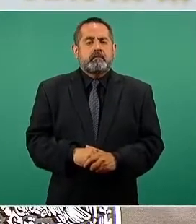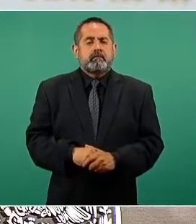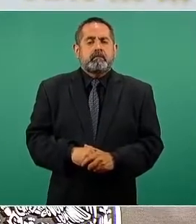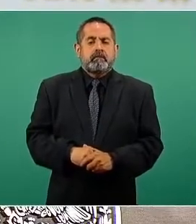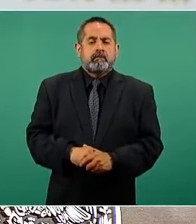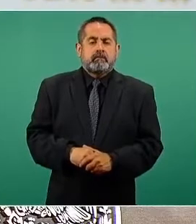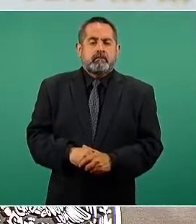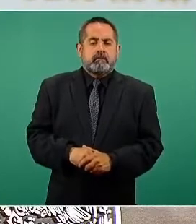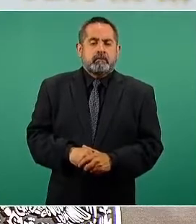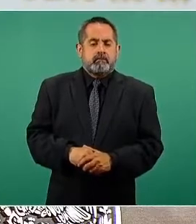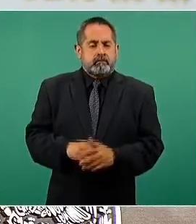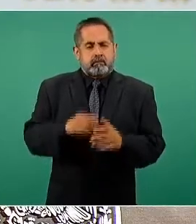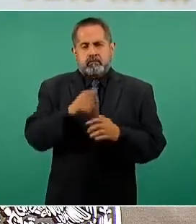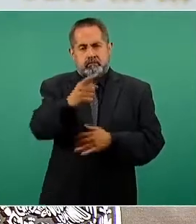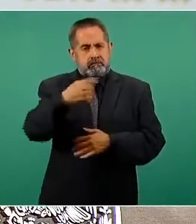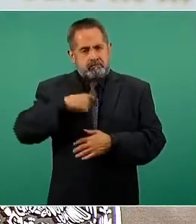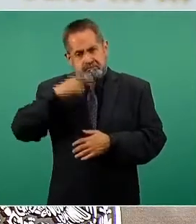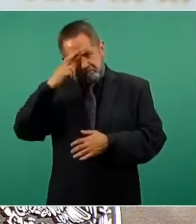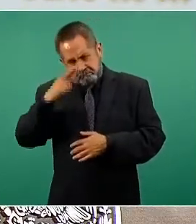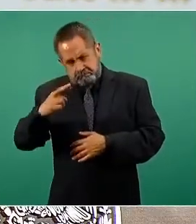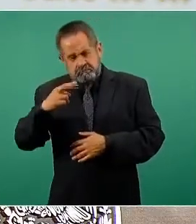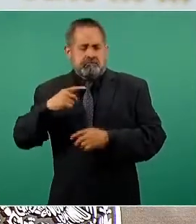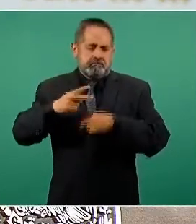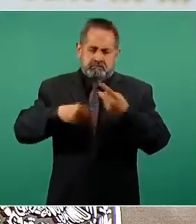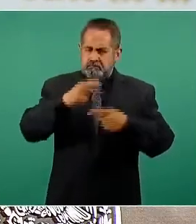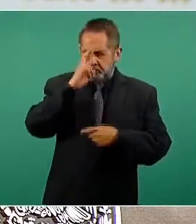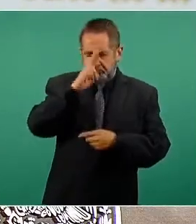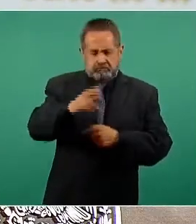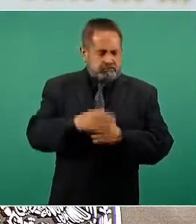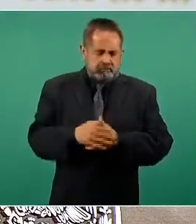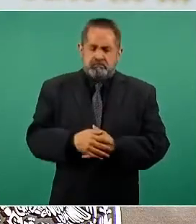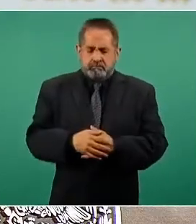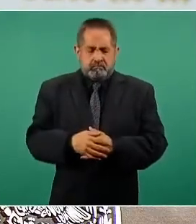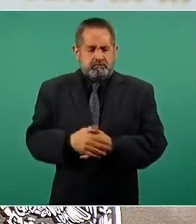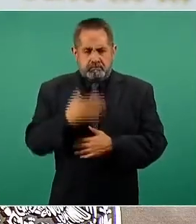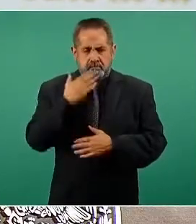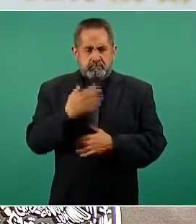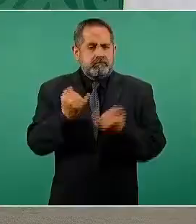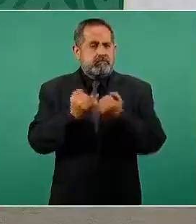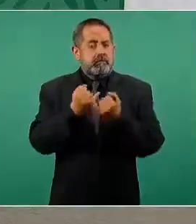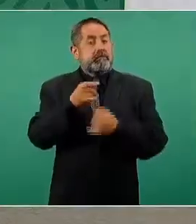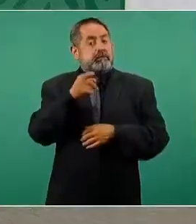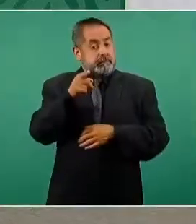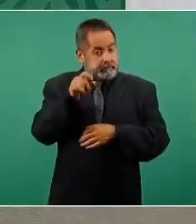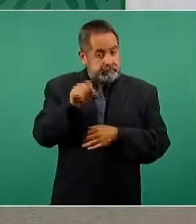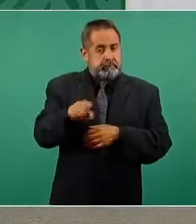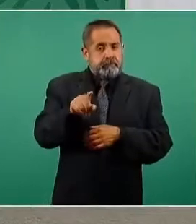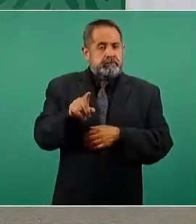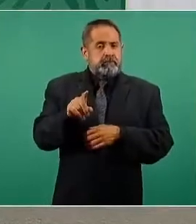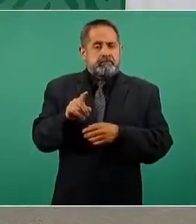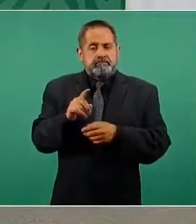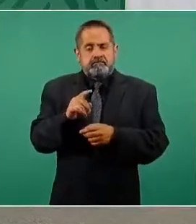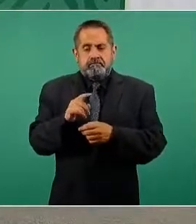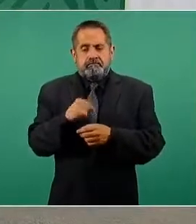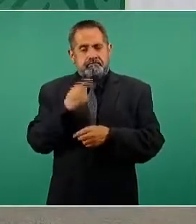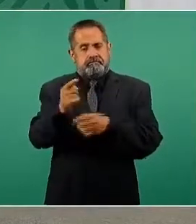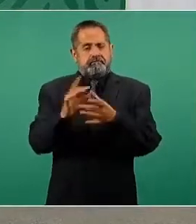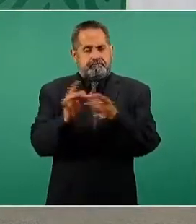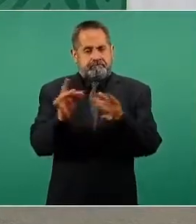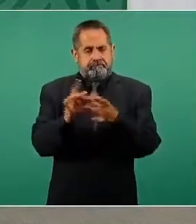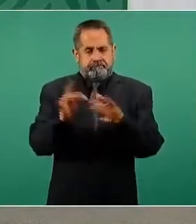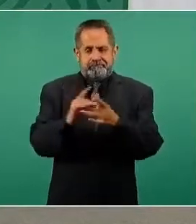es respetuosa con nosotros. Y voy también a tratar de explicarle